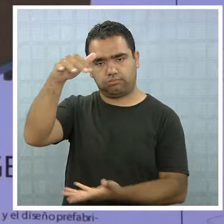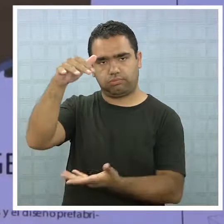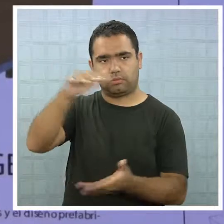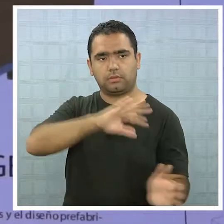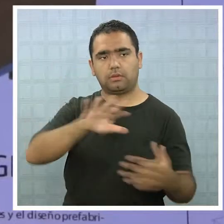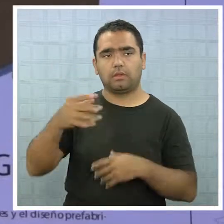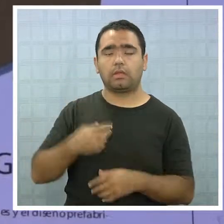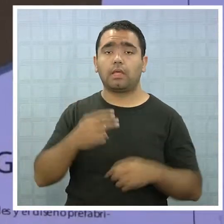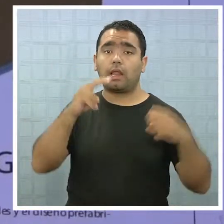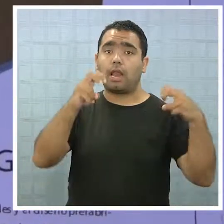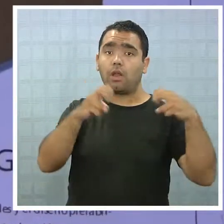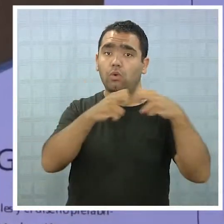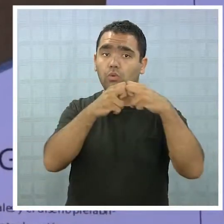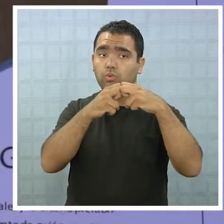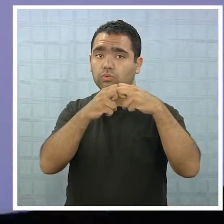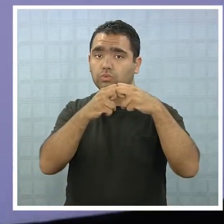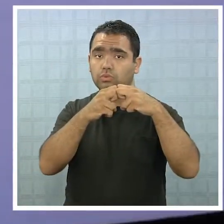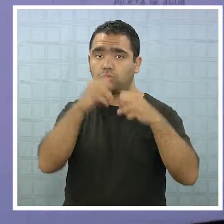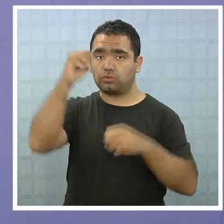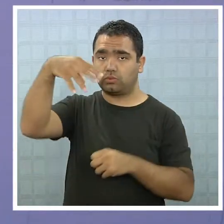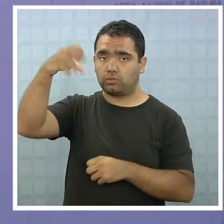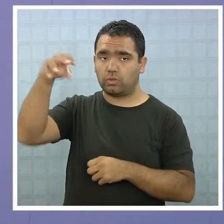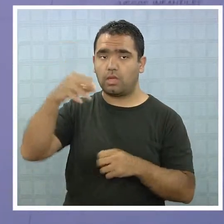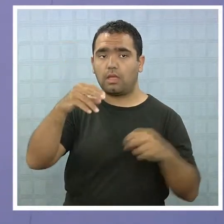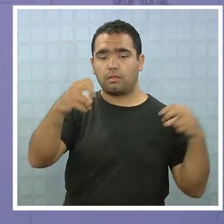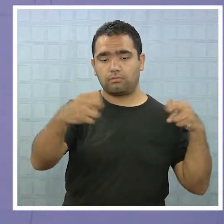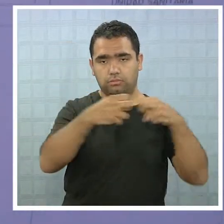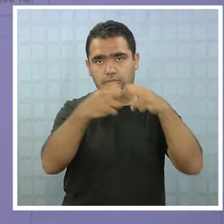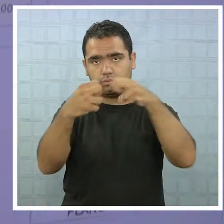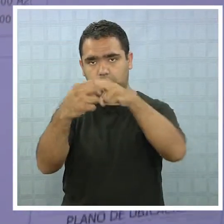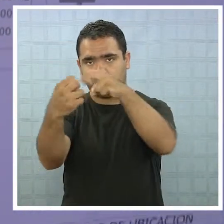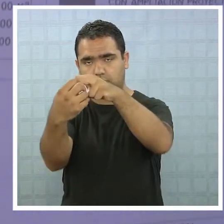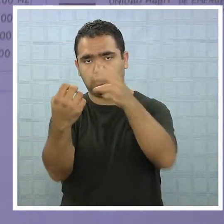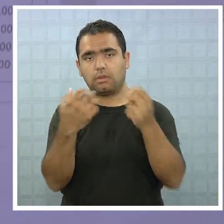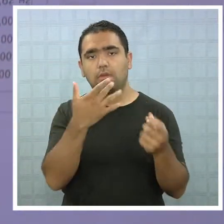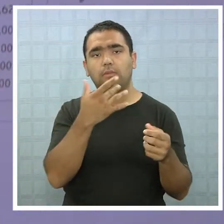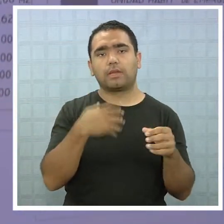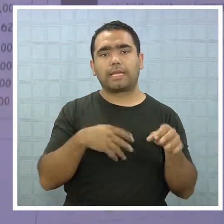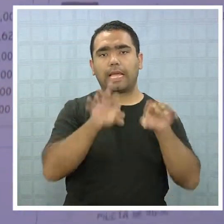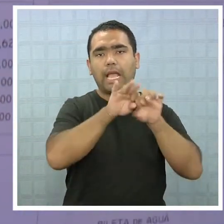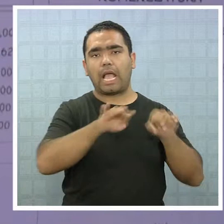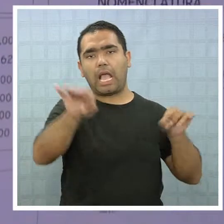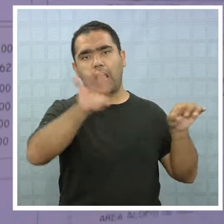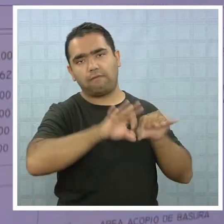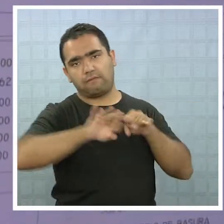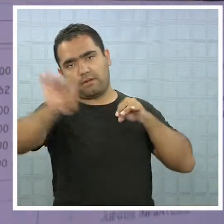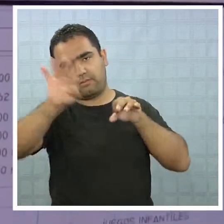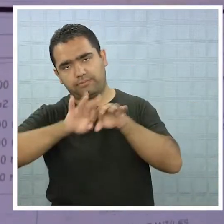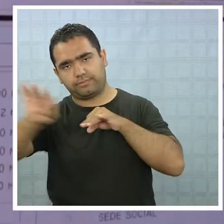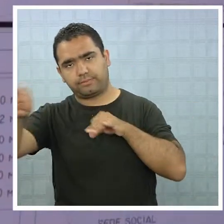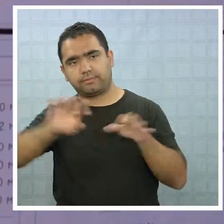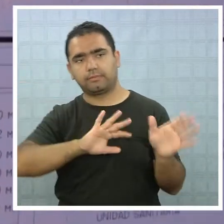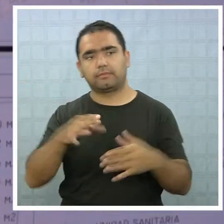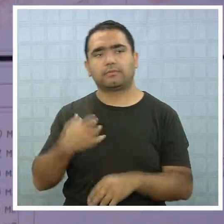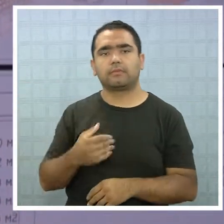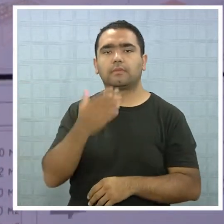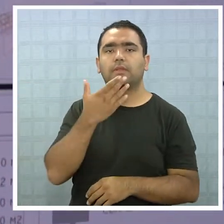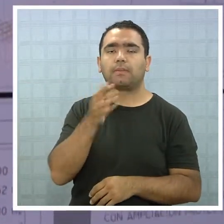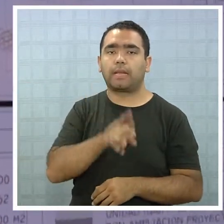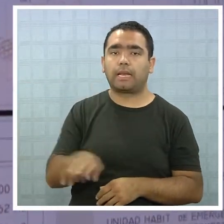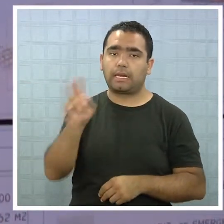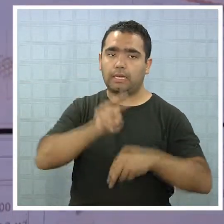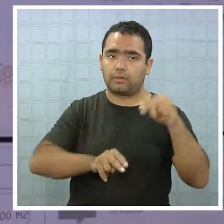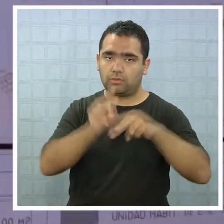En el caso de la luz llega casa a casa porque tirar cable es más fácil que tirar redes de alcantarillado y agua. Otro tema que preocupa a muchos además de la